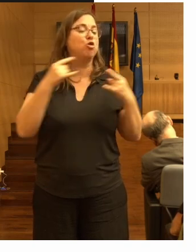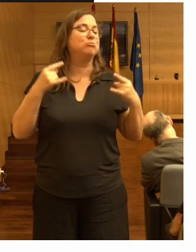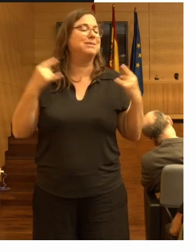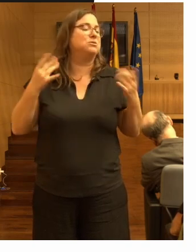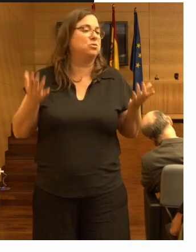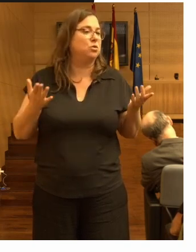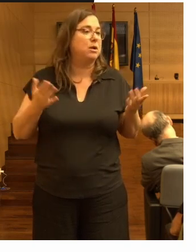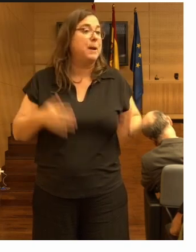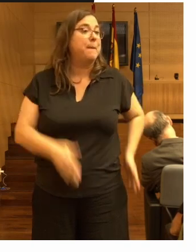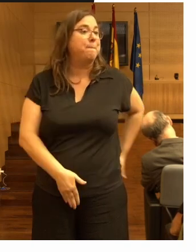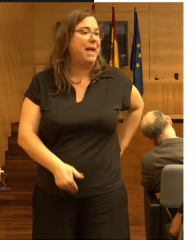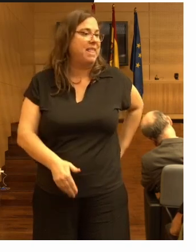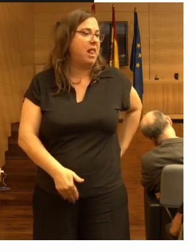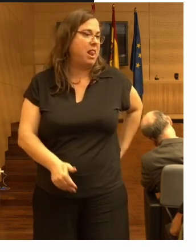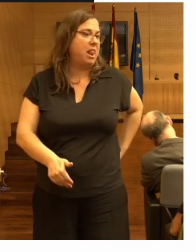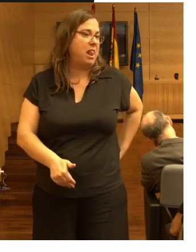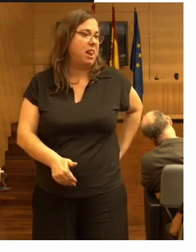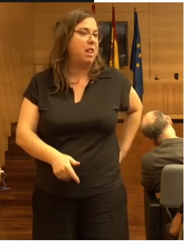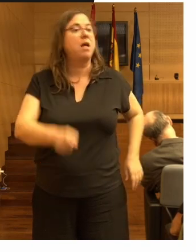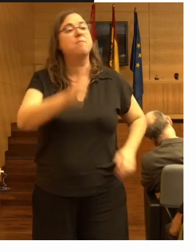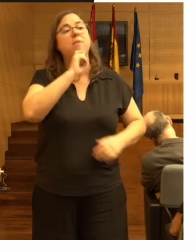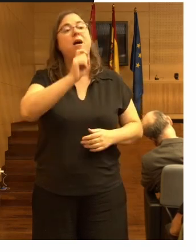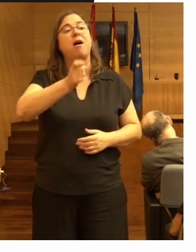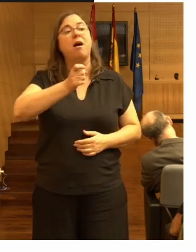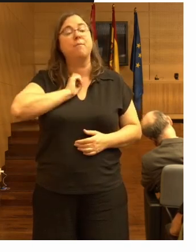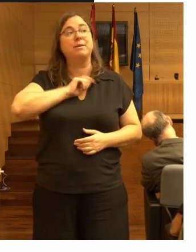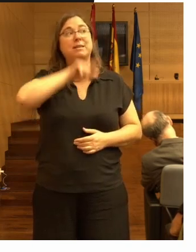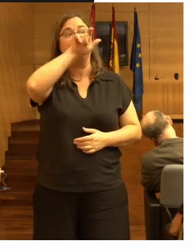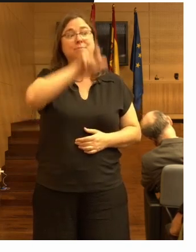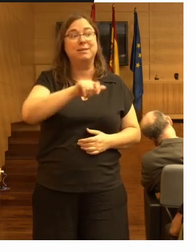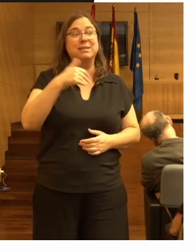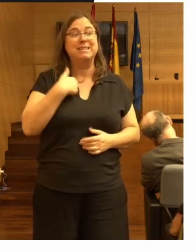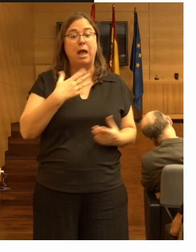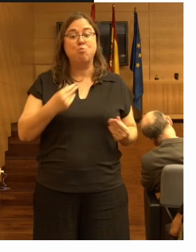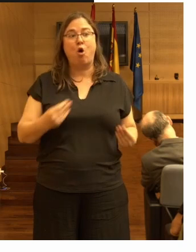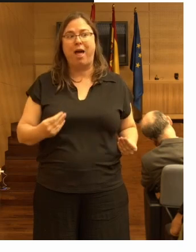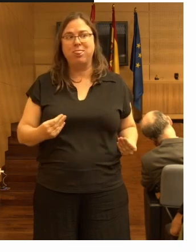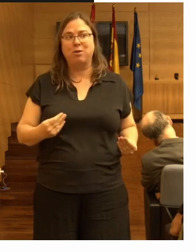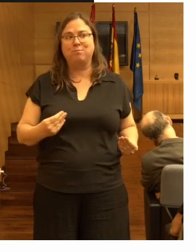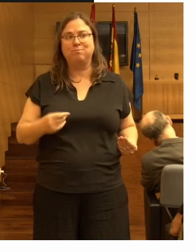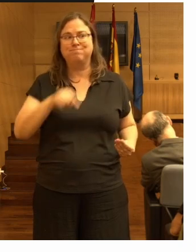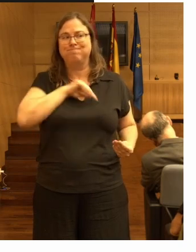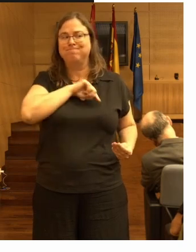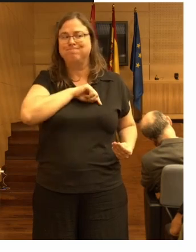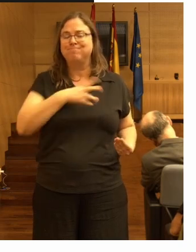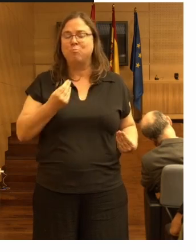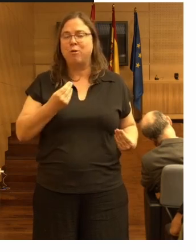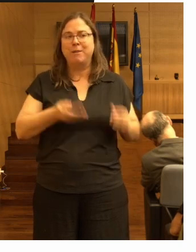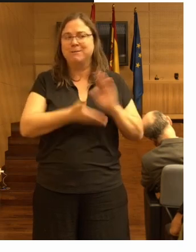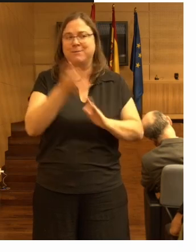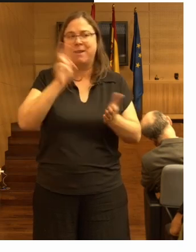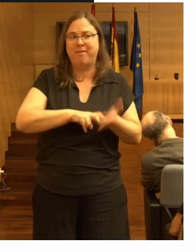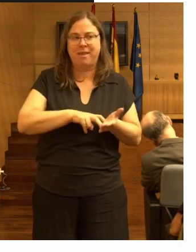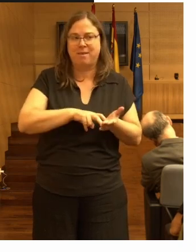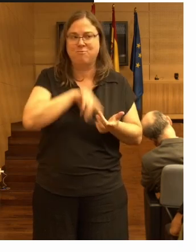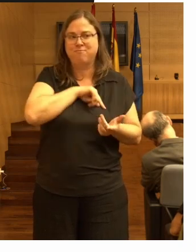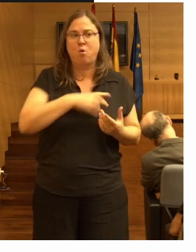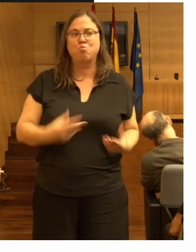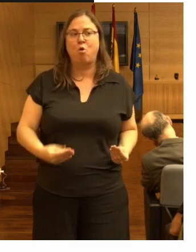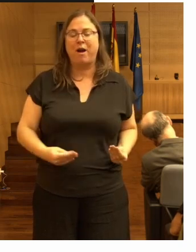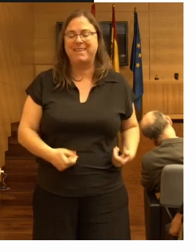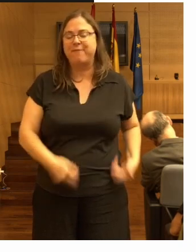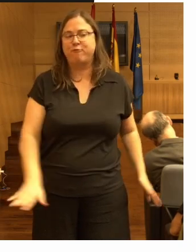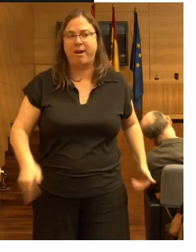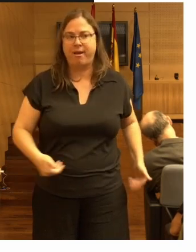en los pañales que nos avisen de que oye esa persona está húmeda se siente húmeda seguramente quiera levantarse para